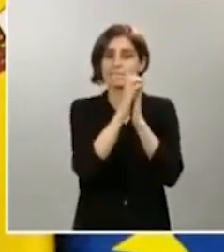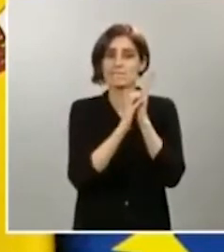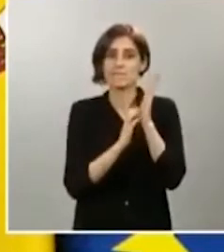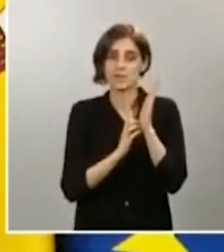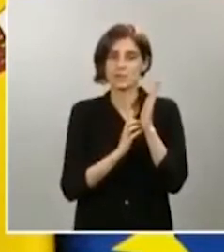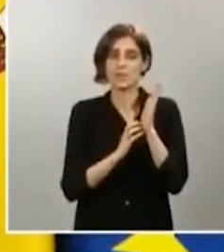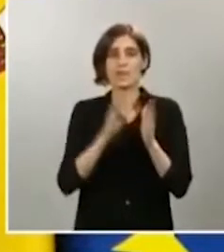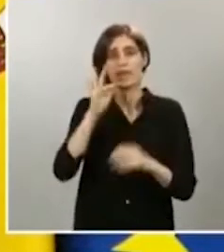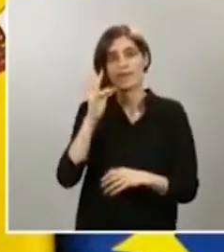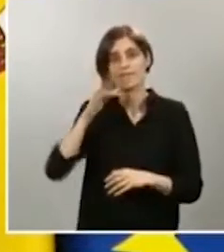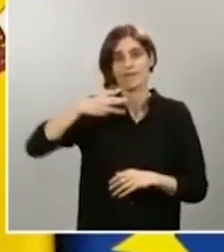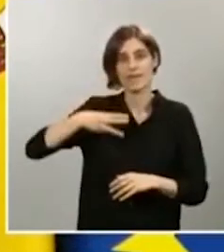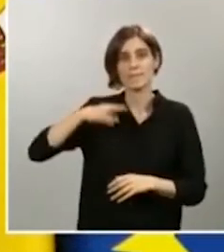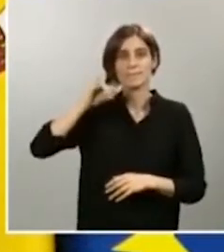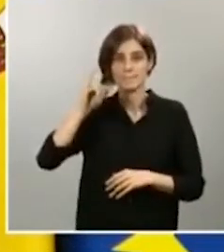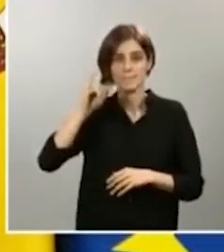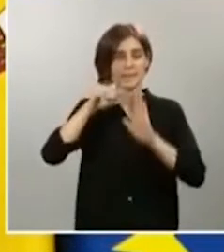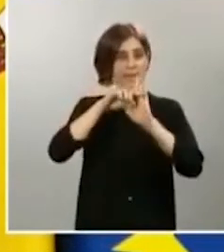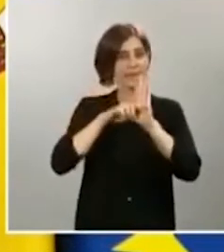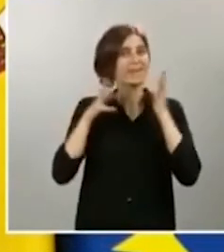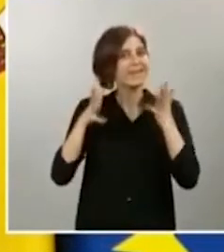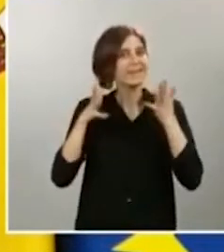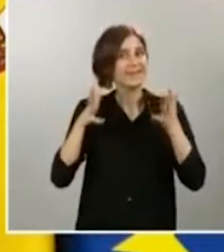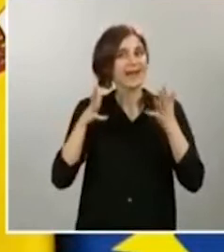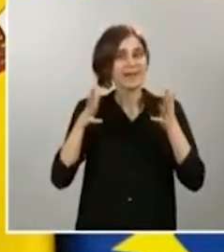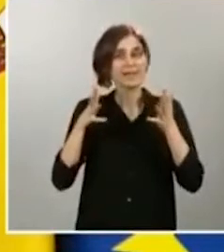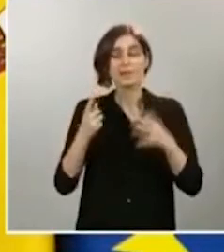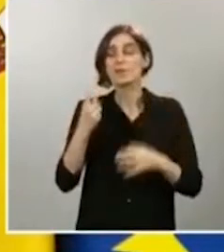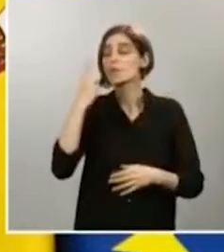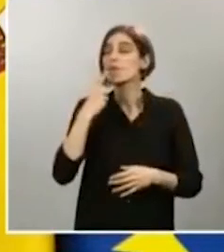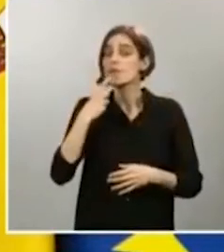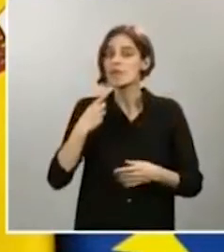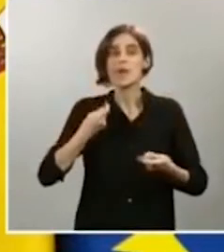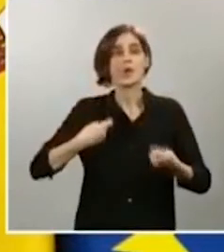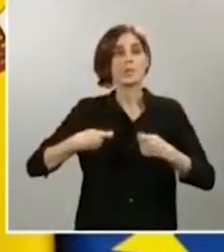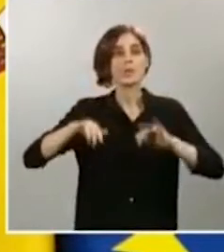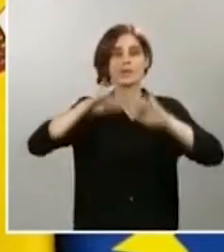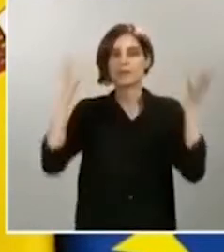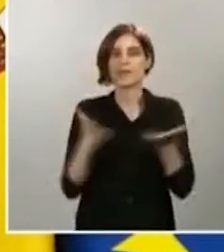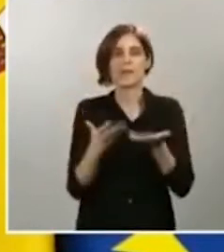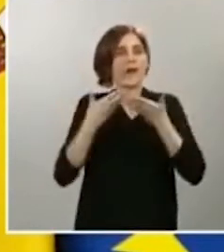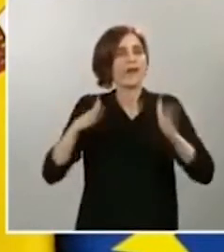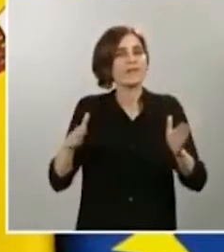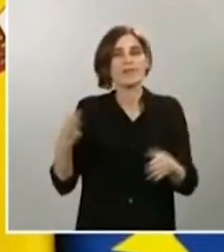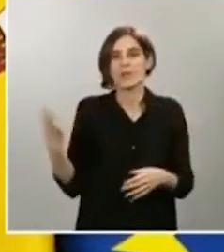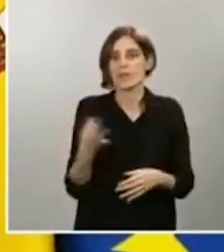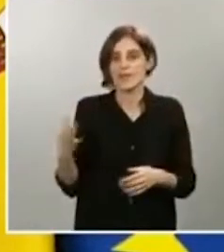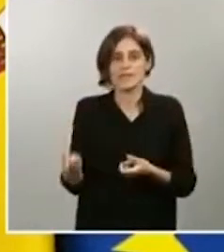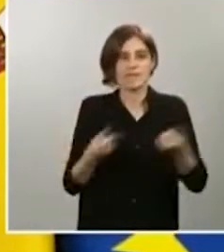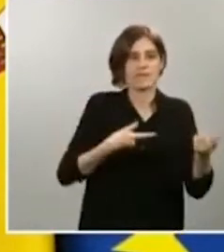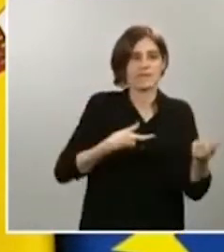Internacional es la importancia de mantener el comercio internacional abierto, porque del comercio internacional